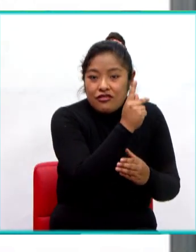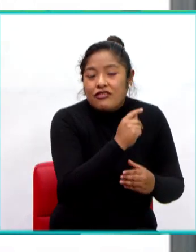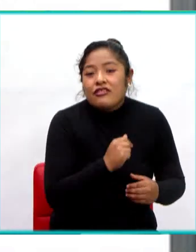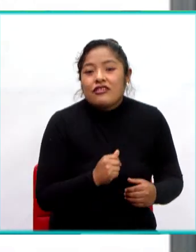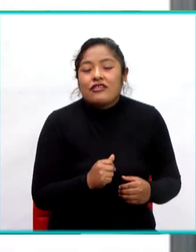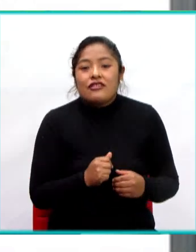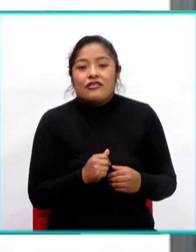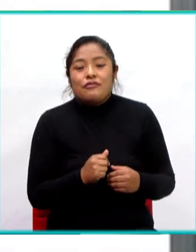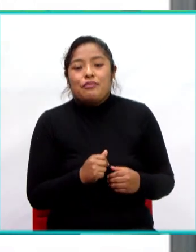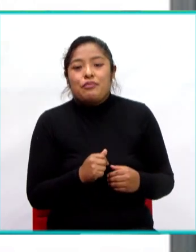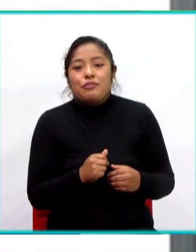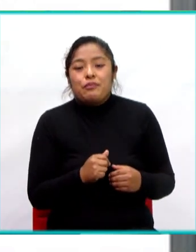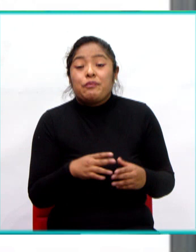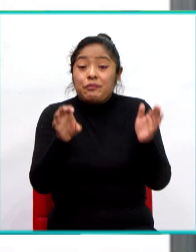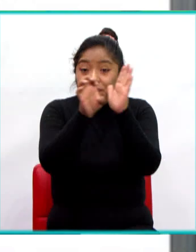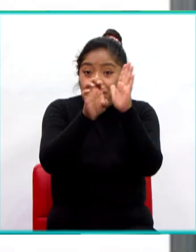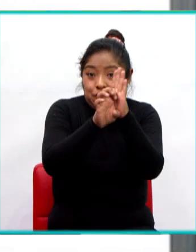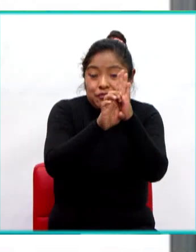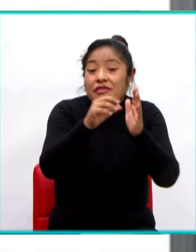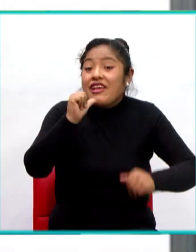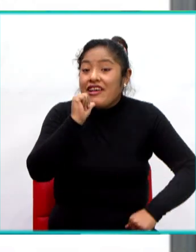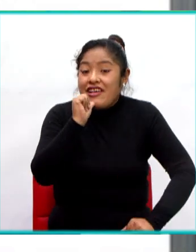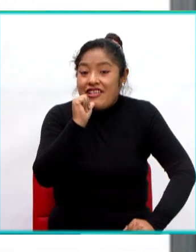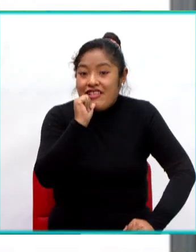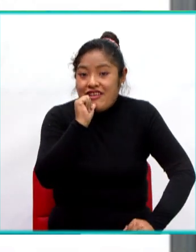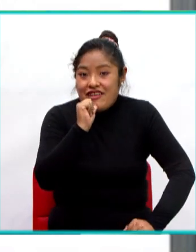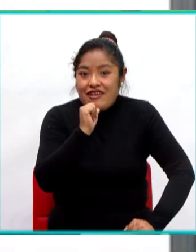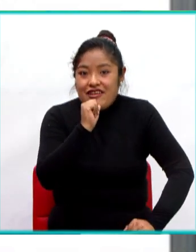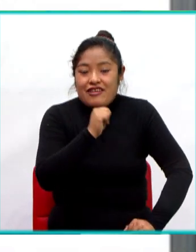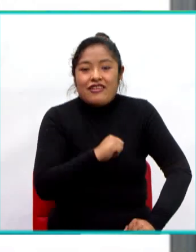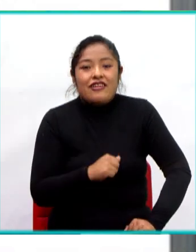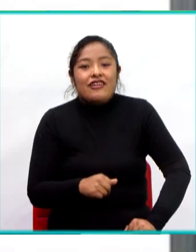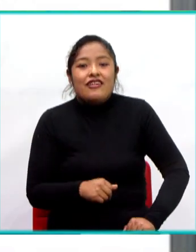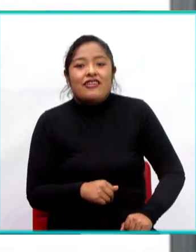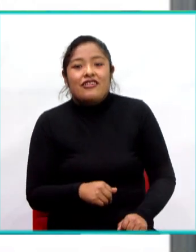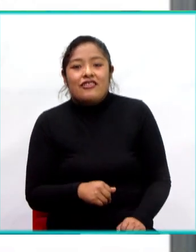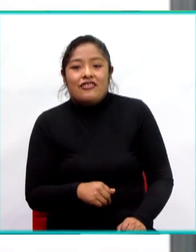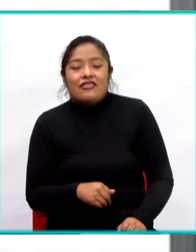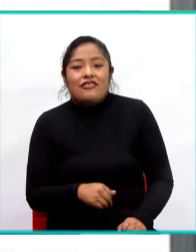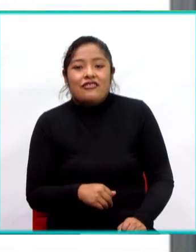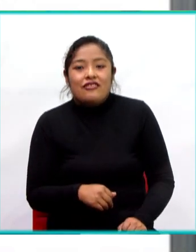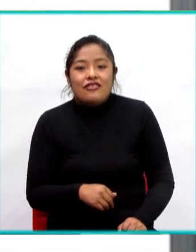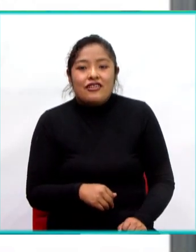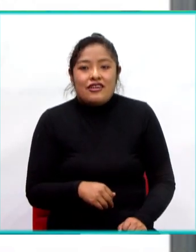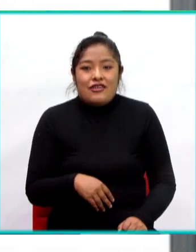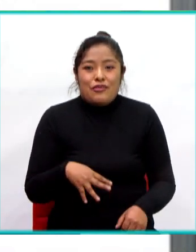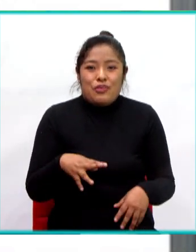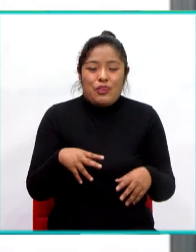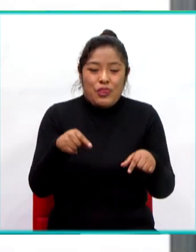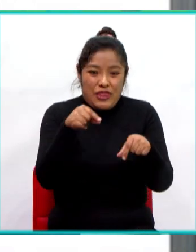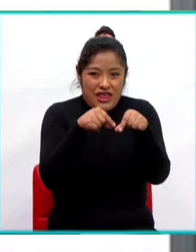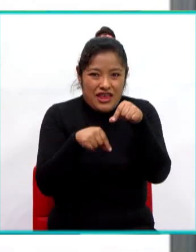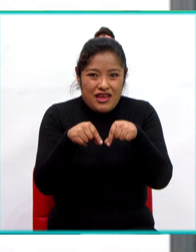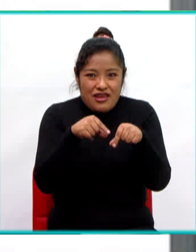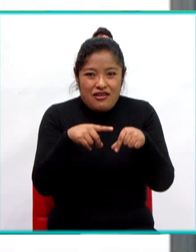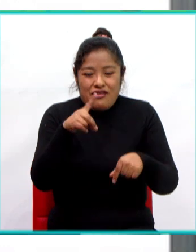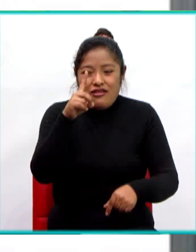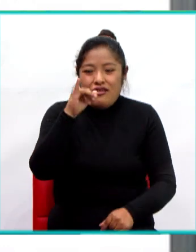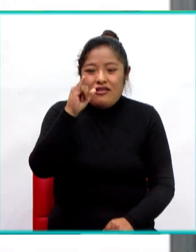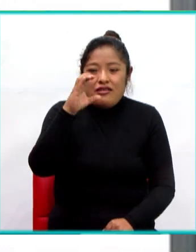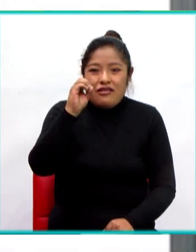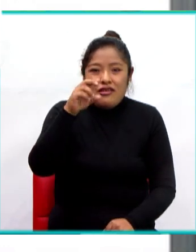son, por ejemplo, el agua, el dióxido de carbono, que produce gracias a la energía, glucosa